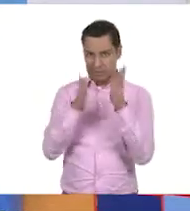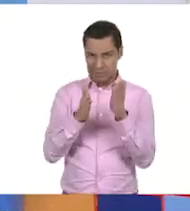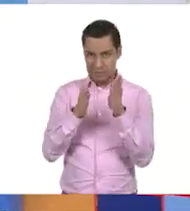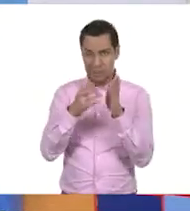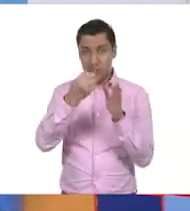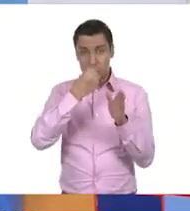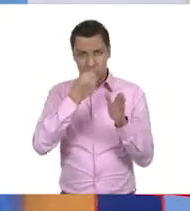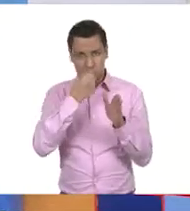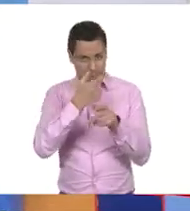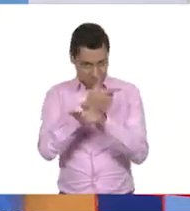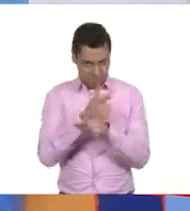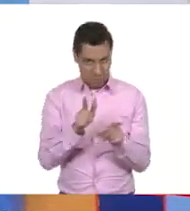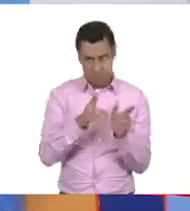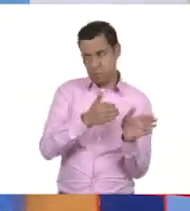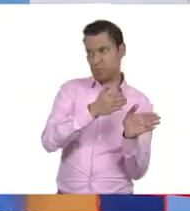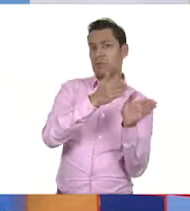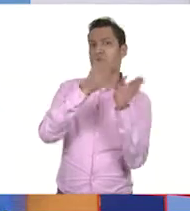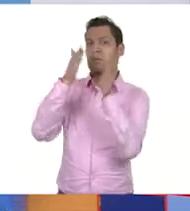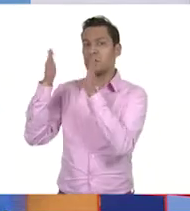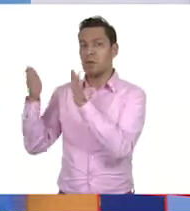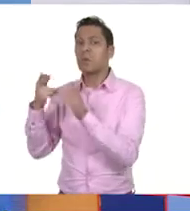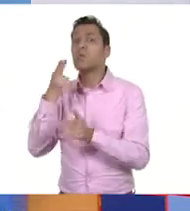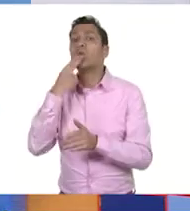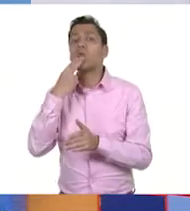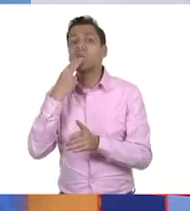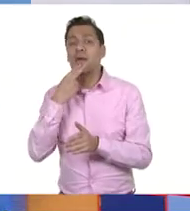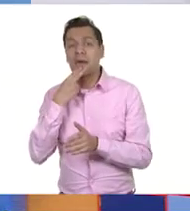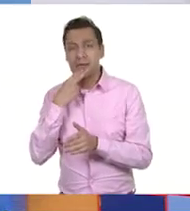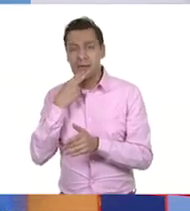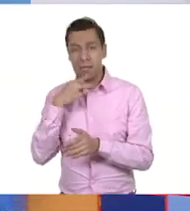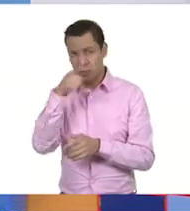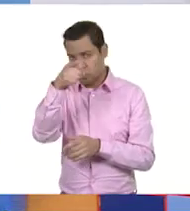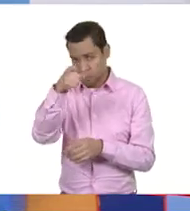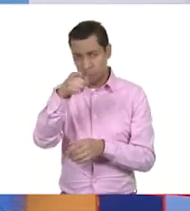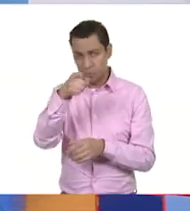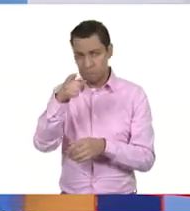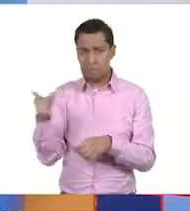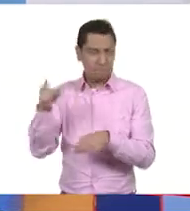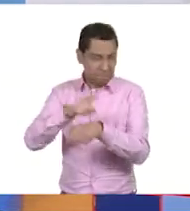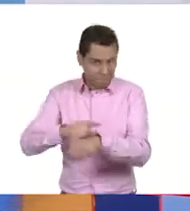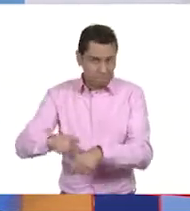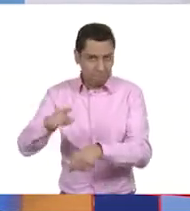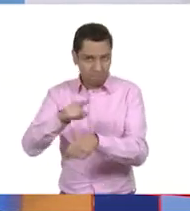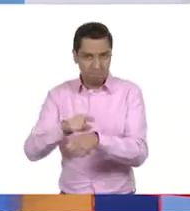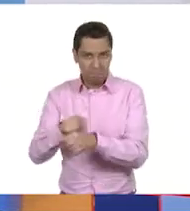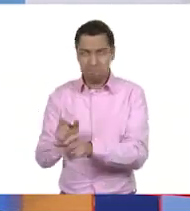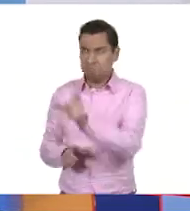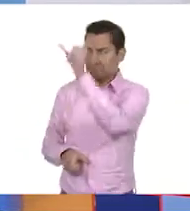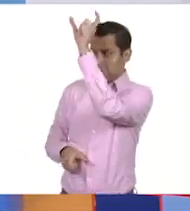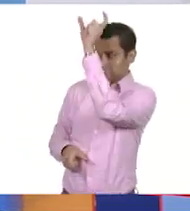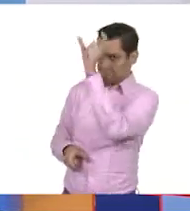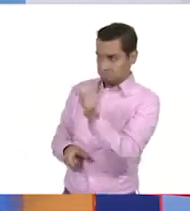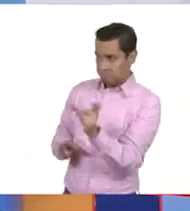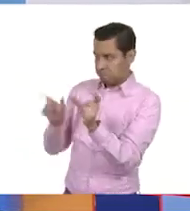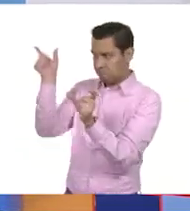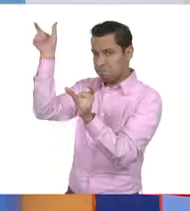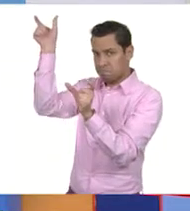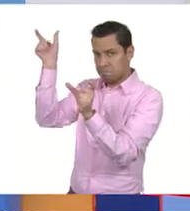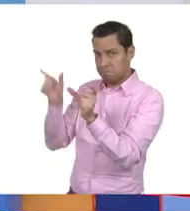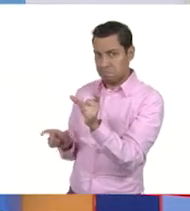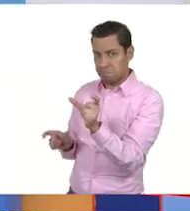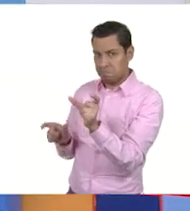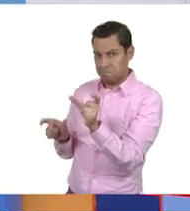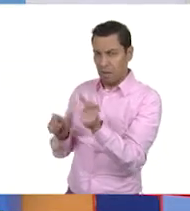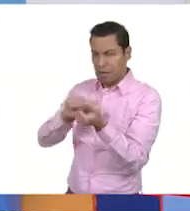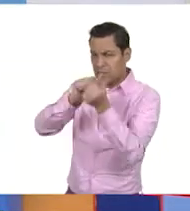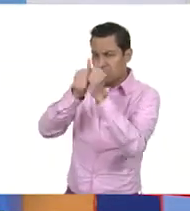y de este lado, lo que puedes usar. Y vienen en ambas tablas, vienen recursos de donde proviene. Veamos qué